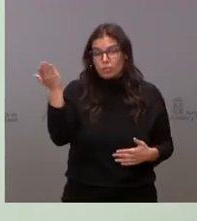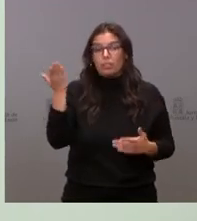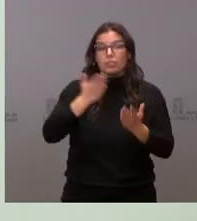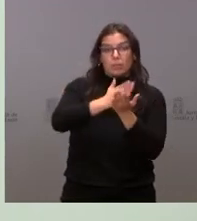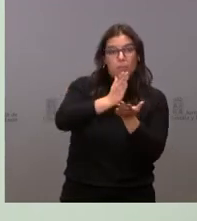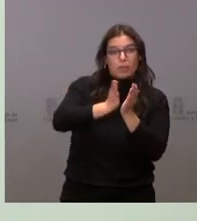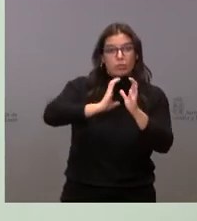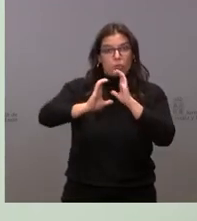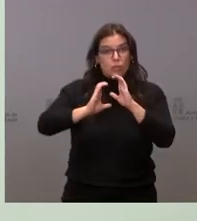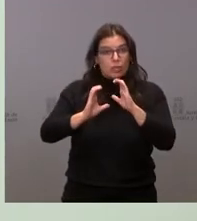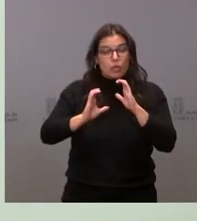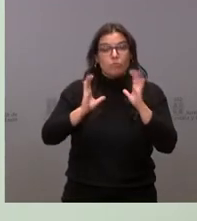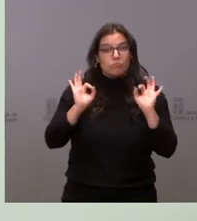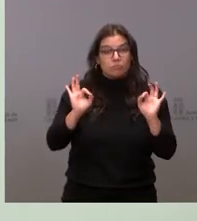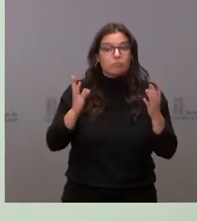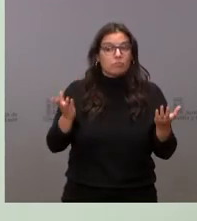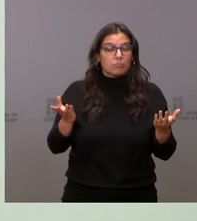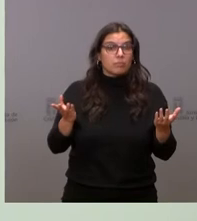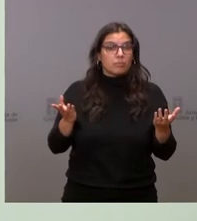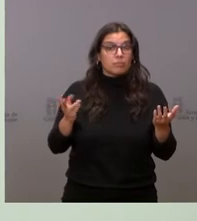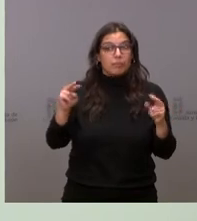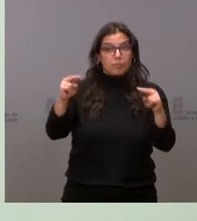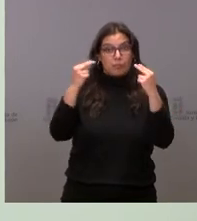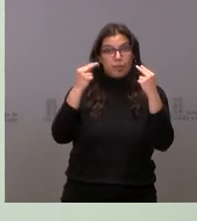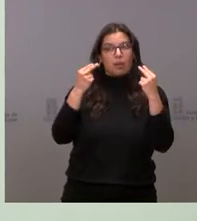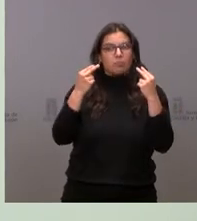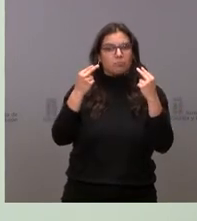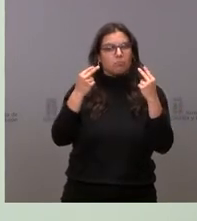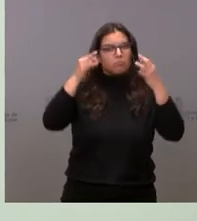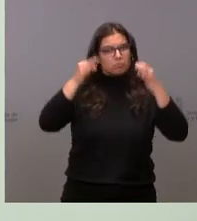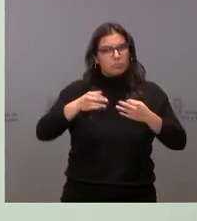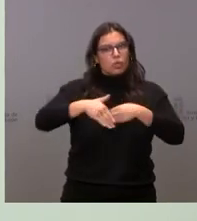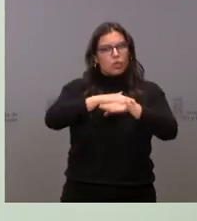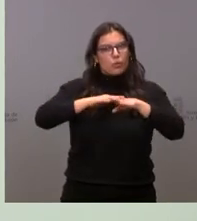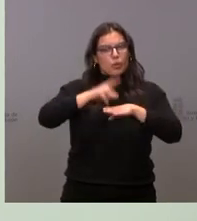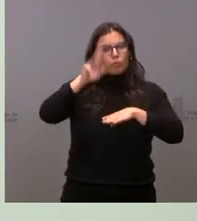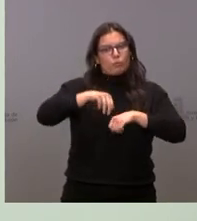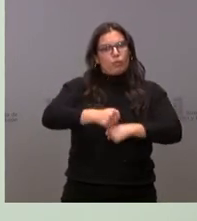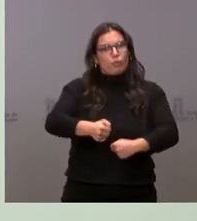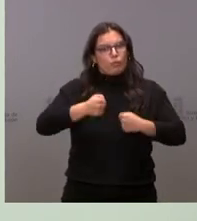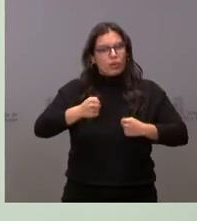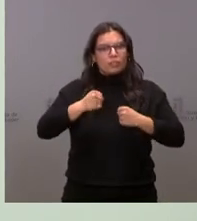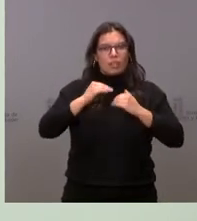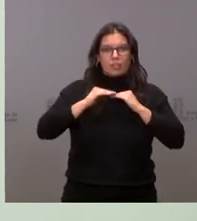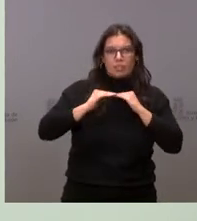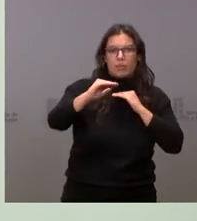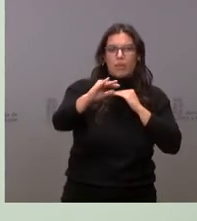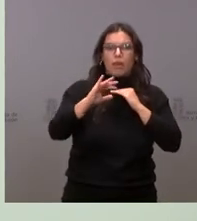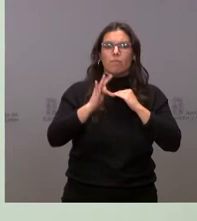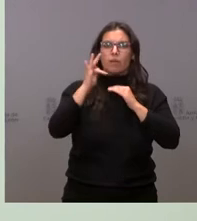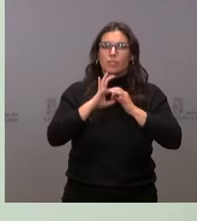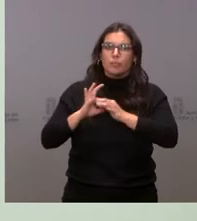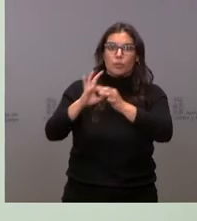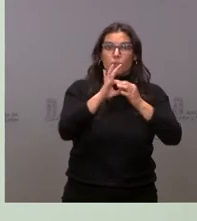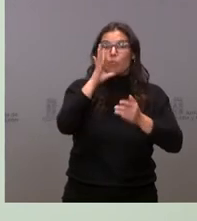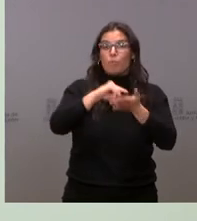medios de comunicación, que hay fortaleza, estabilidad y unidad en el proyecto de ley más